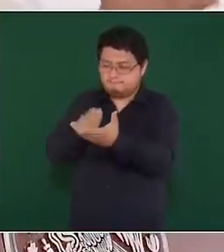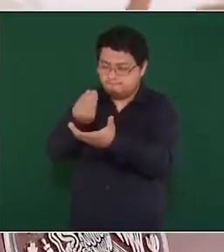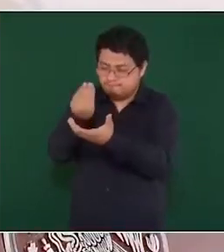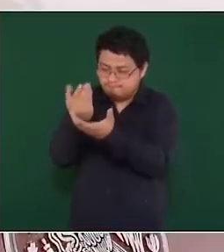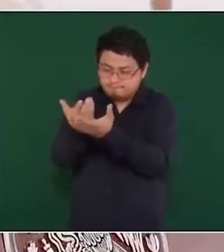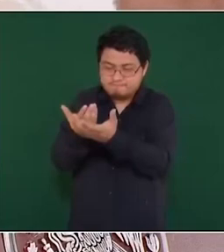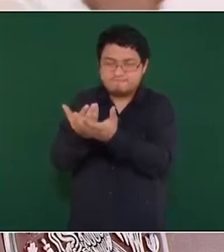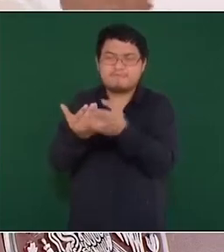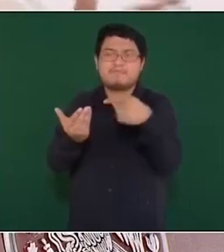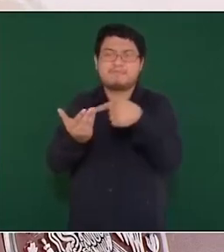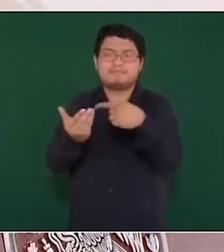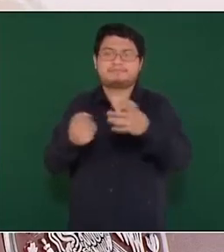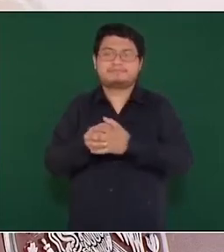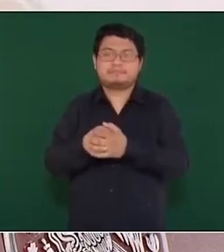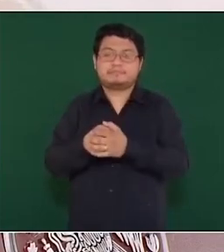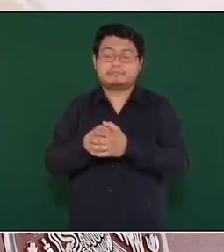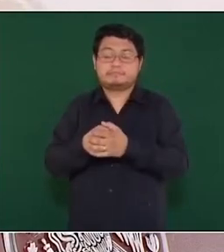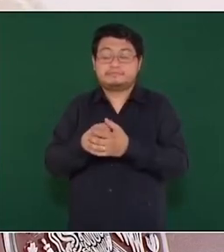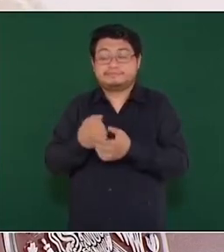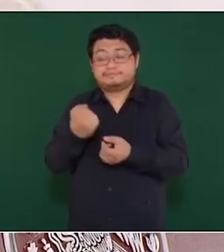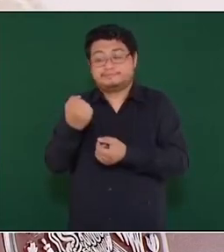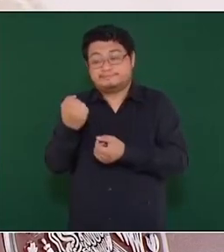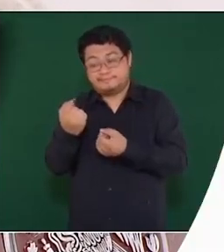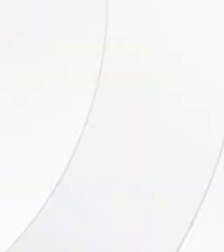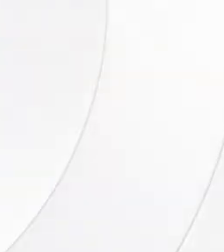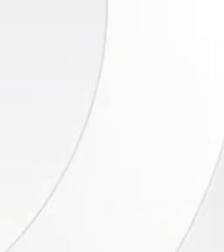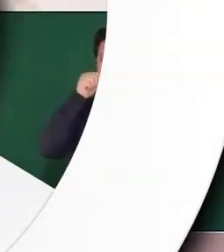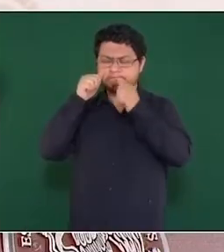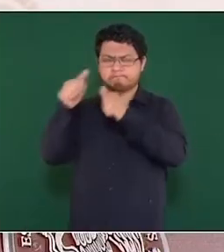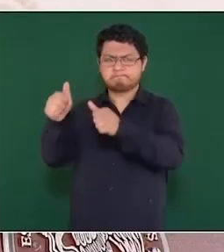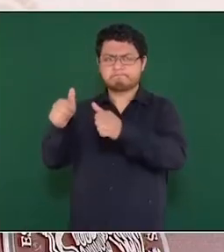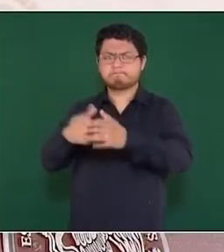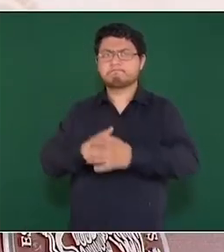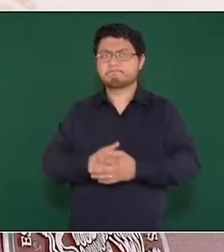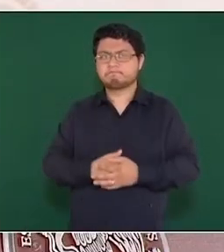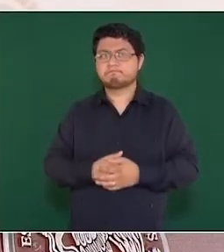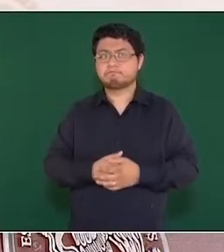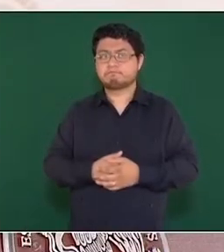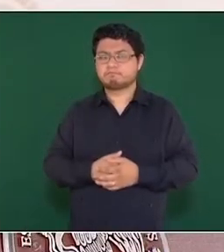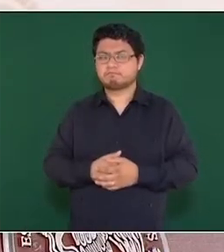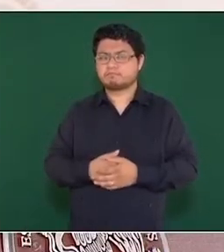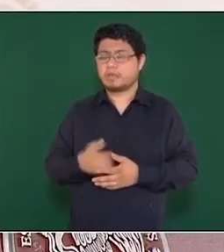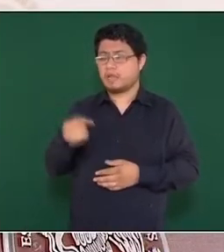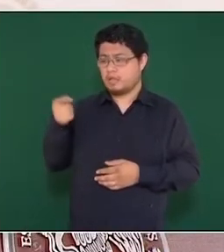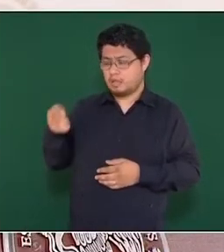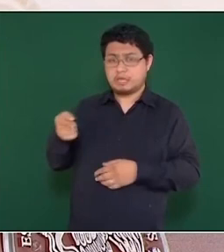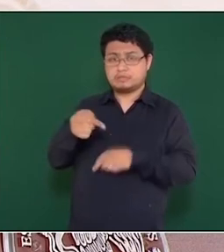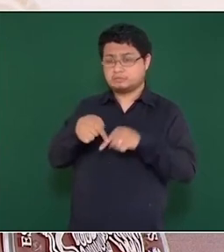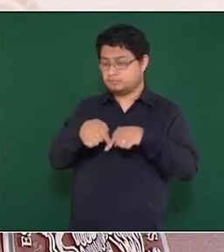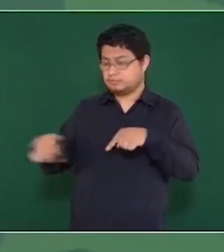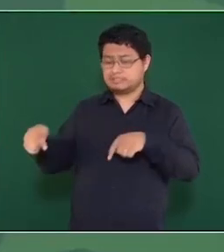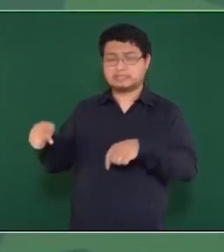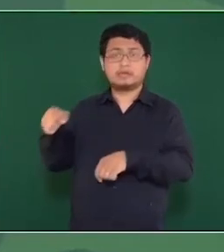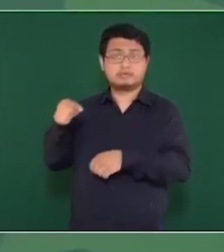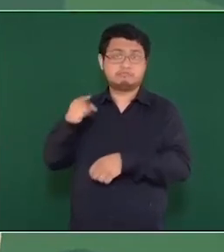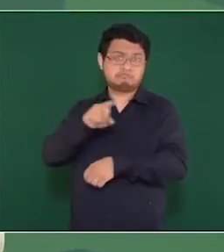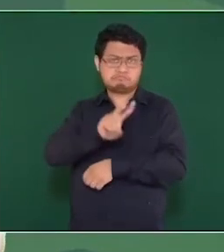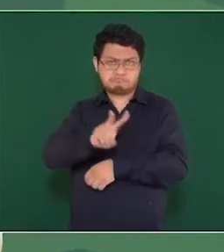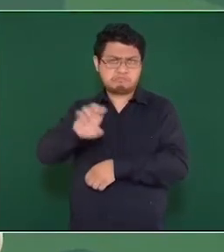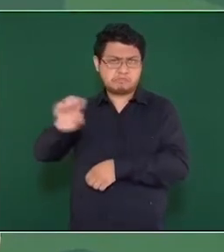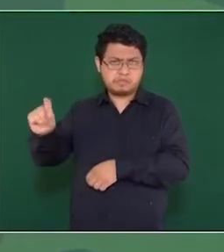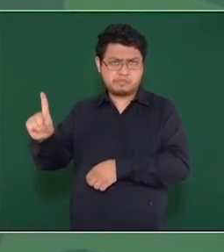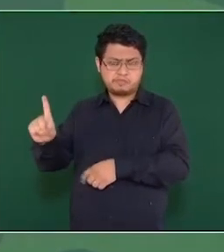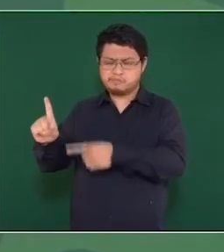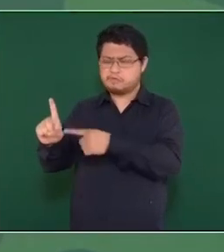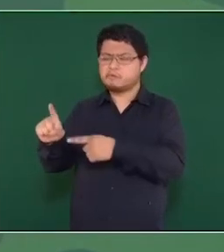casi todos, con honrosas excepciones, este fin de semana hubieron estos hechos muy